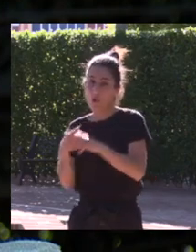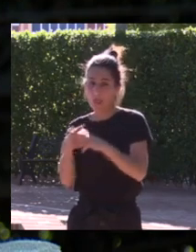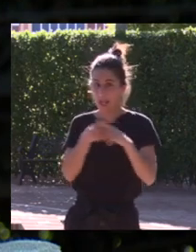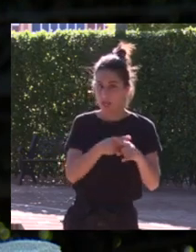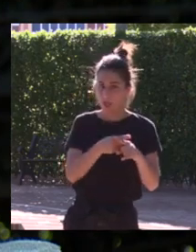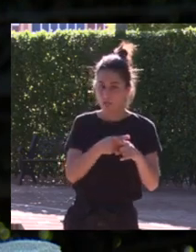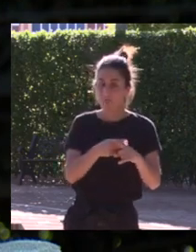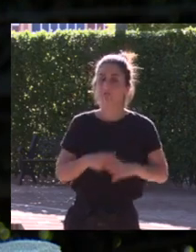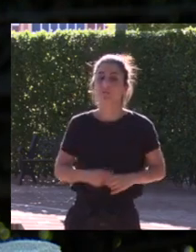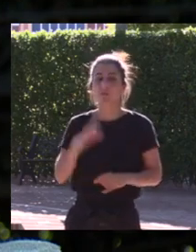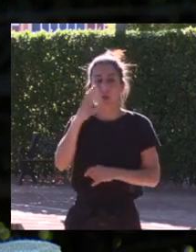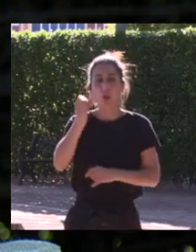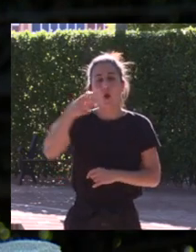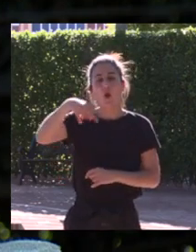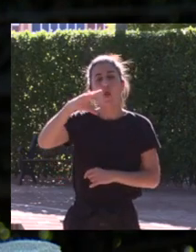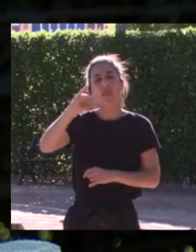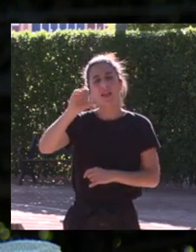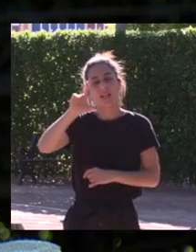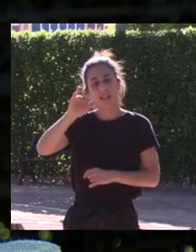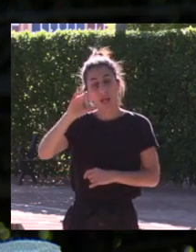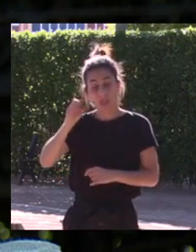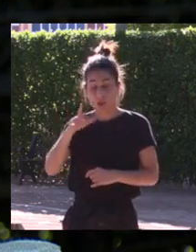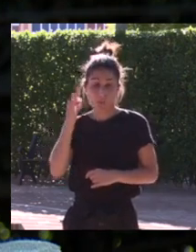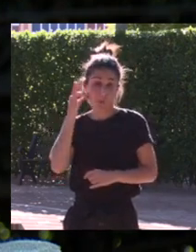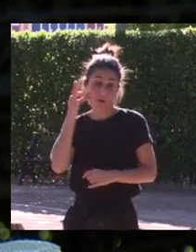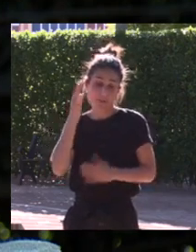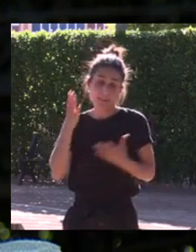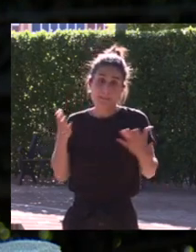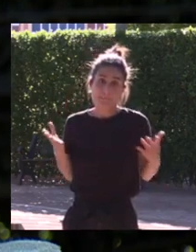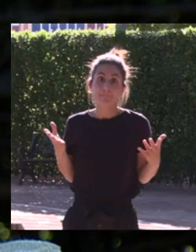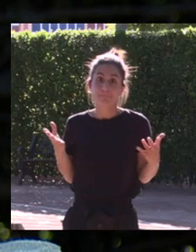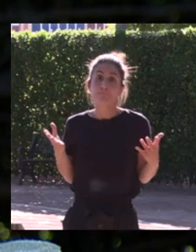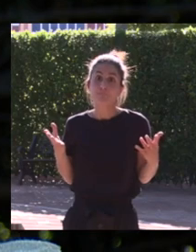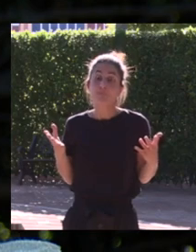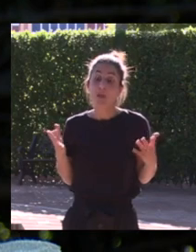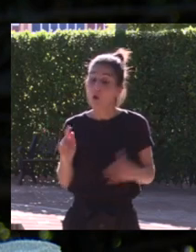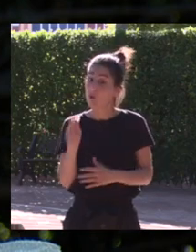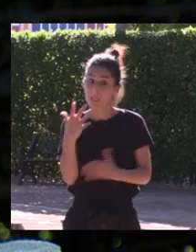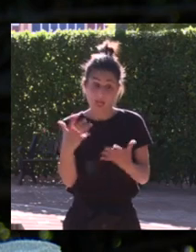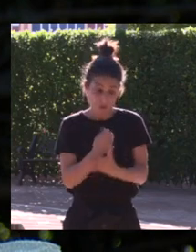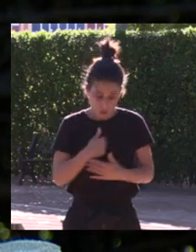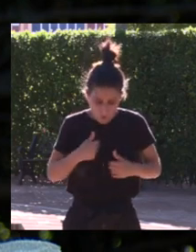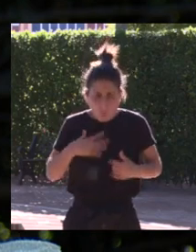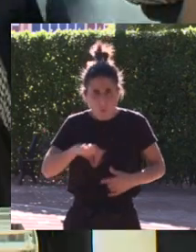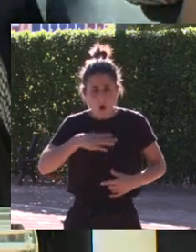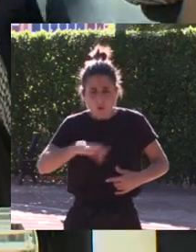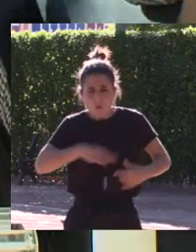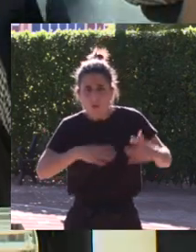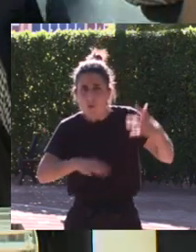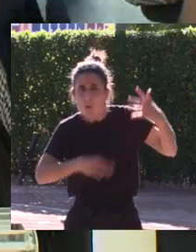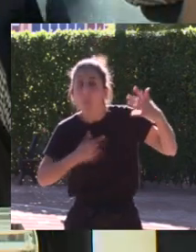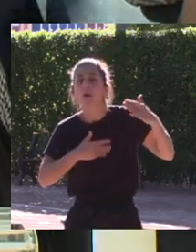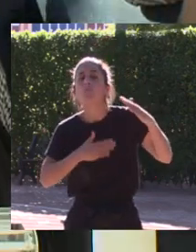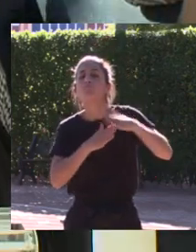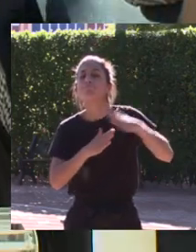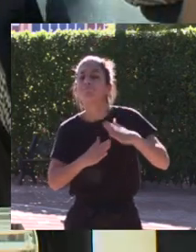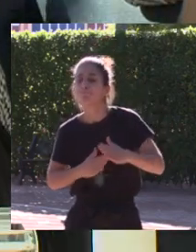que nos puede permitir en cualquier faceta de la vida a las mujeres llegar a todo lo que podemos dar la conciliación es